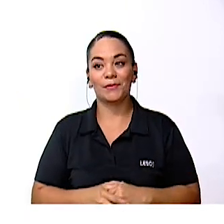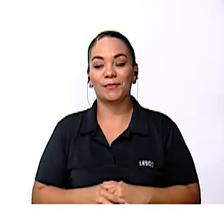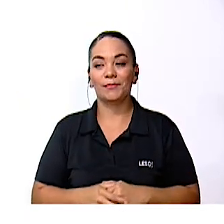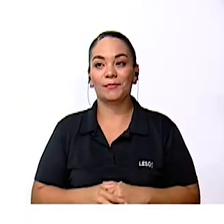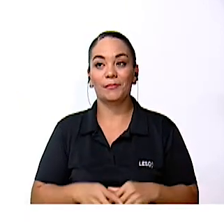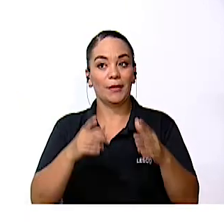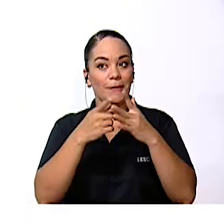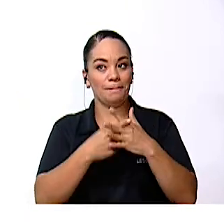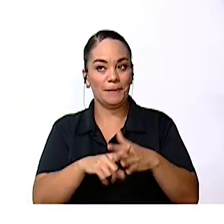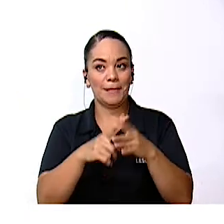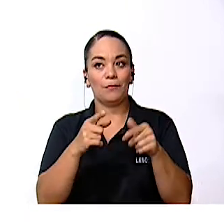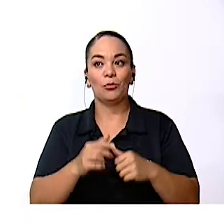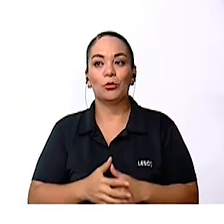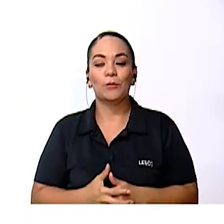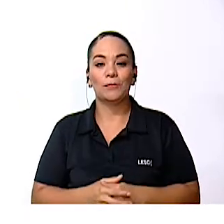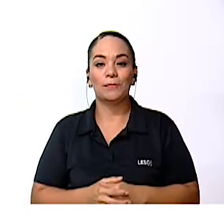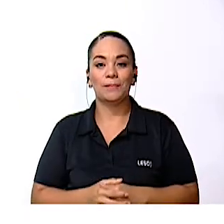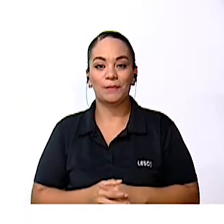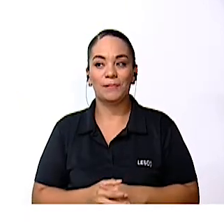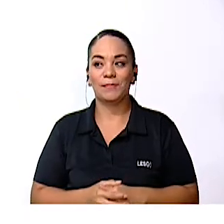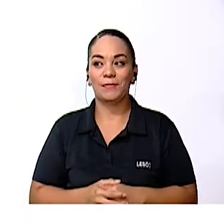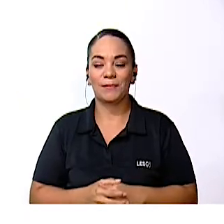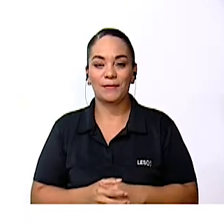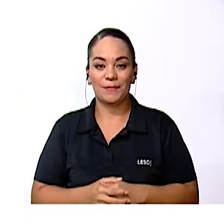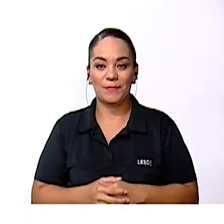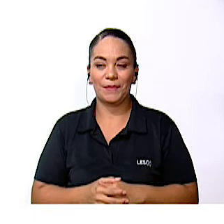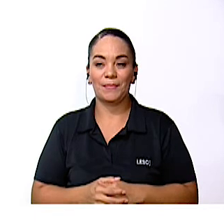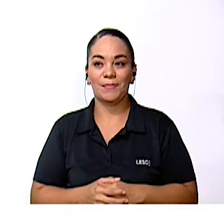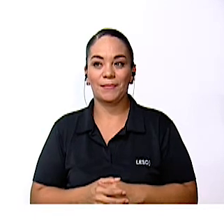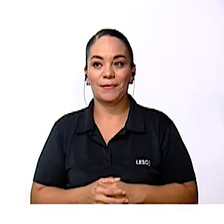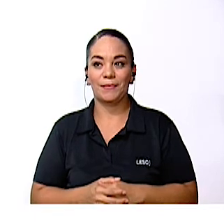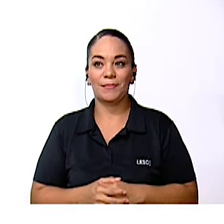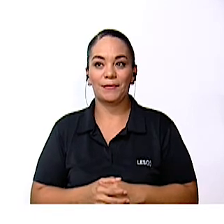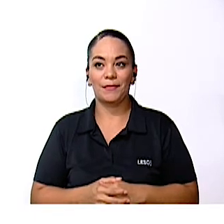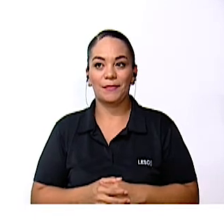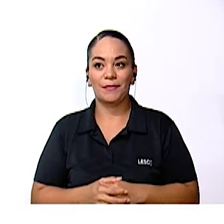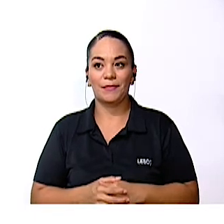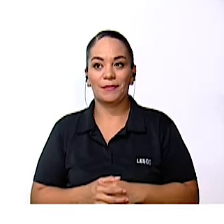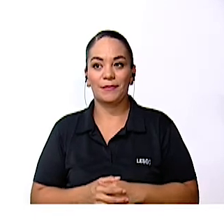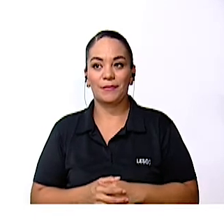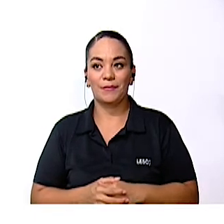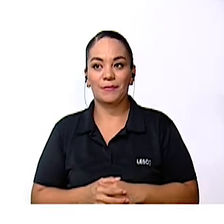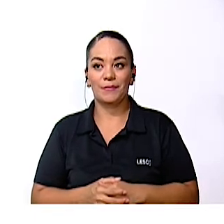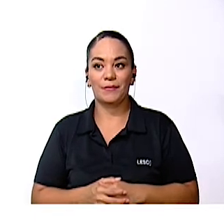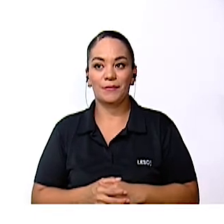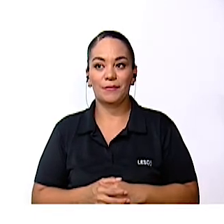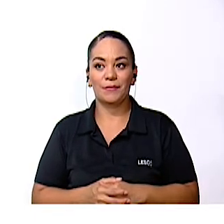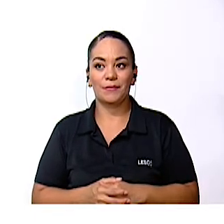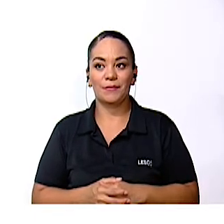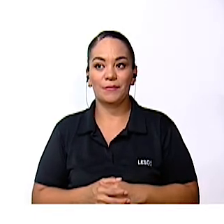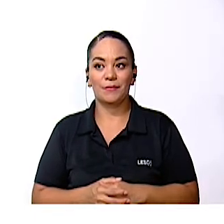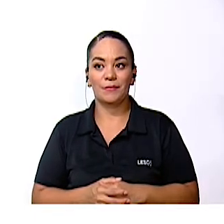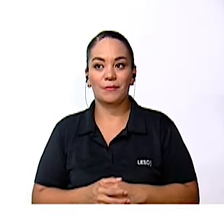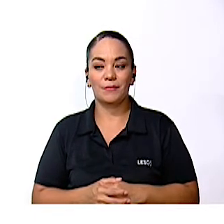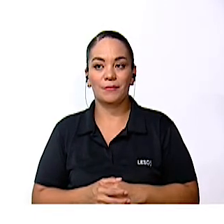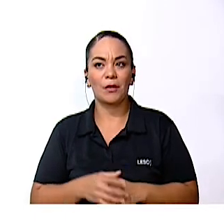Empezamos Ok Ahora tú Un muchacho en bicicleta Un muchacho en bicicleta